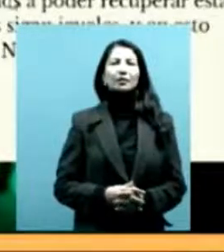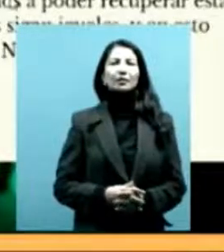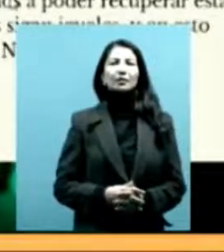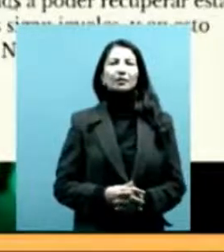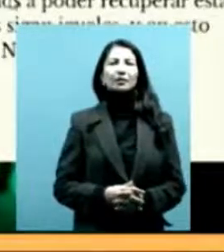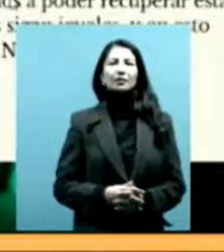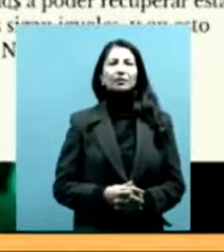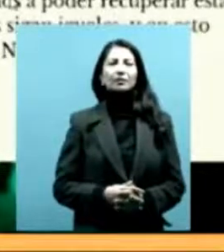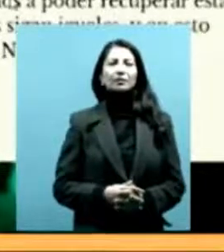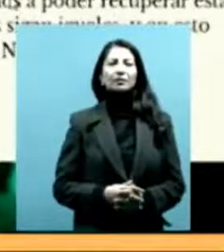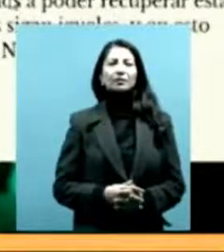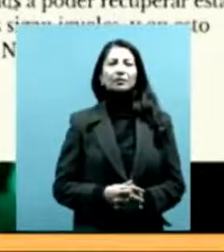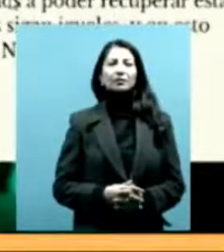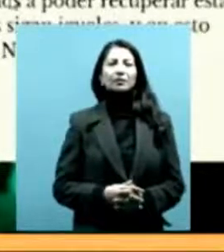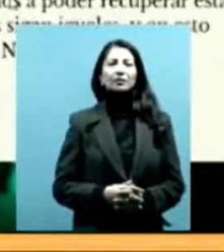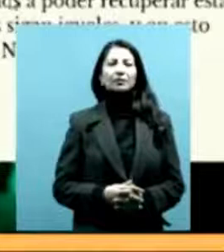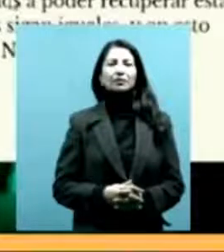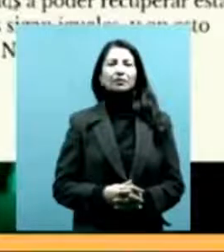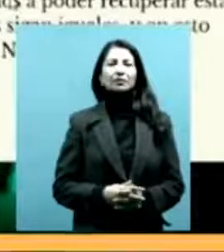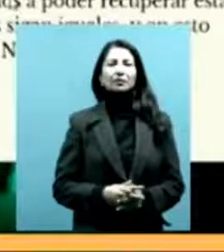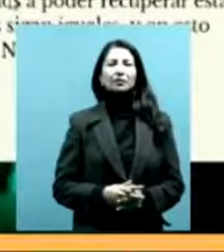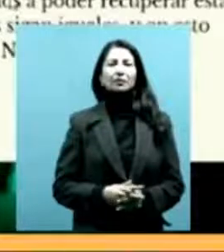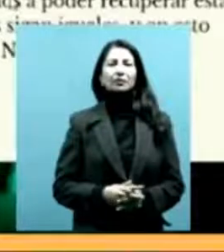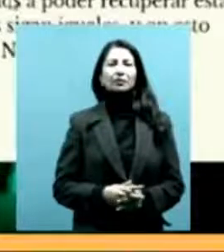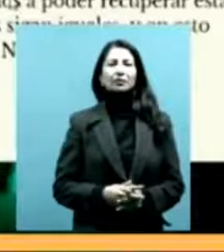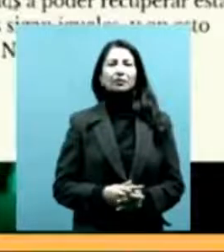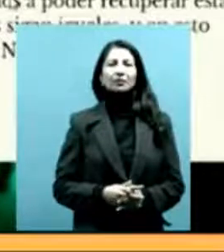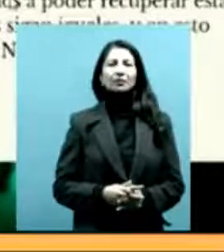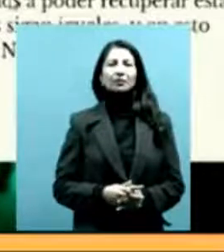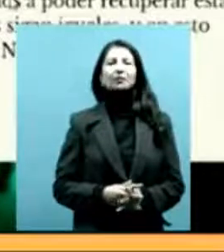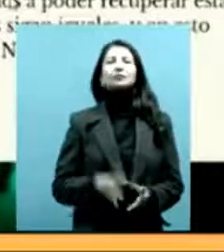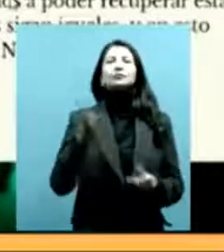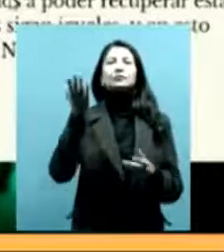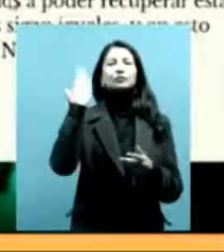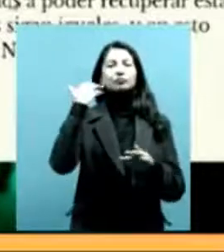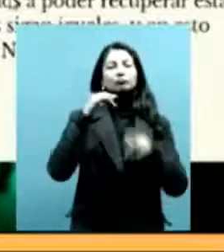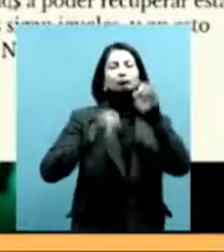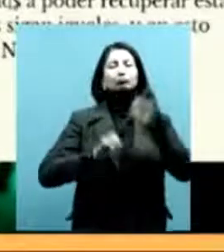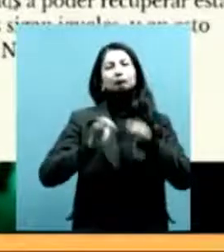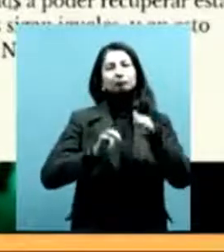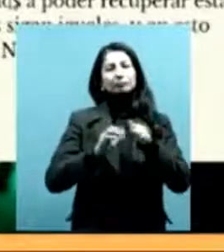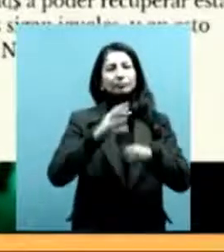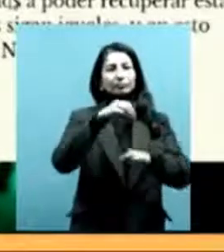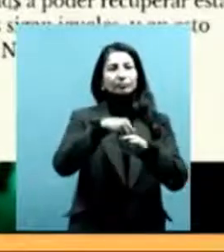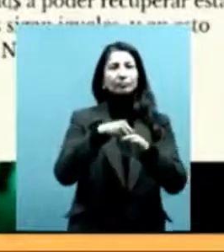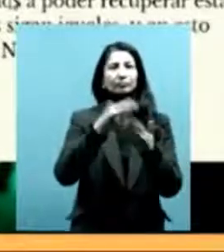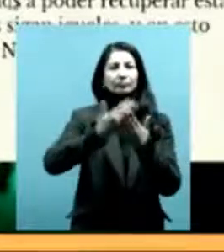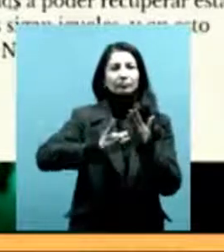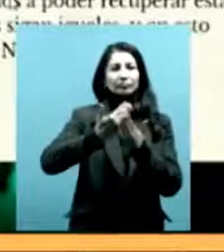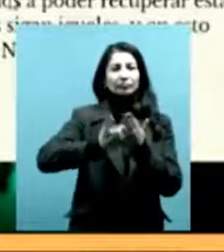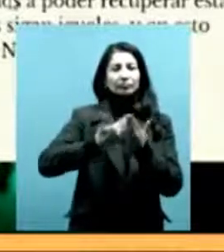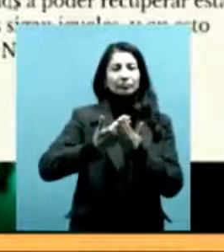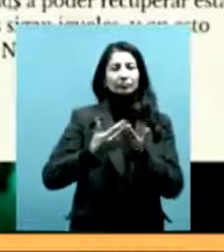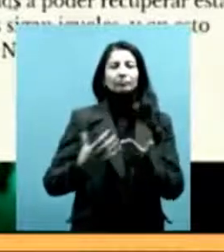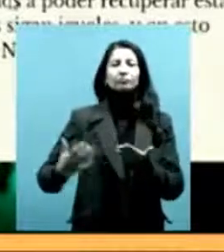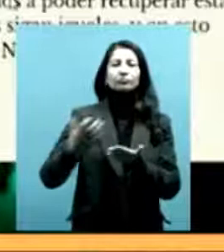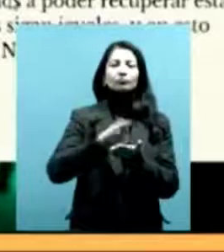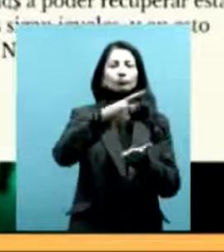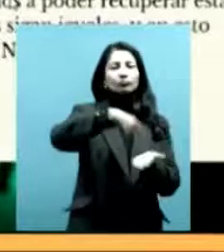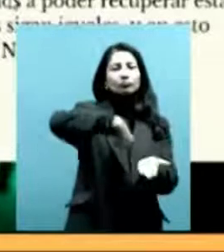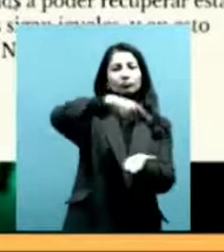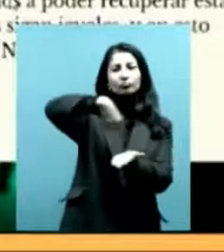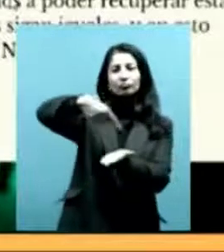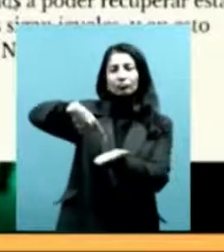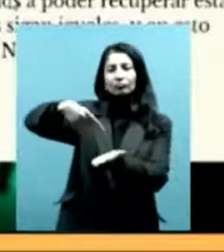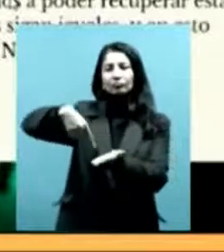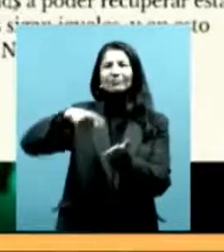que es el que llegaba al lugar con su máquina de escribir, y emitía los papeles ahí mismo, y pedía la firma de los pobladores mapuches que estaban ahí